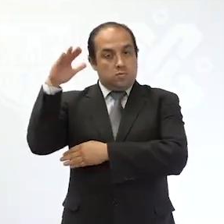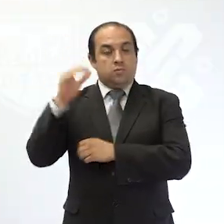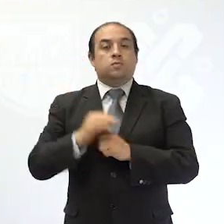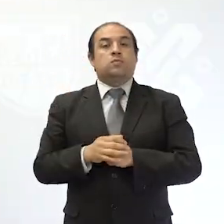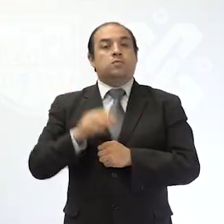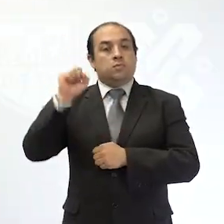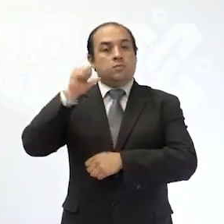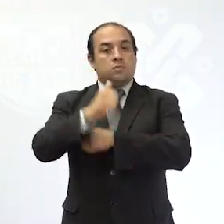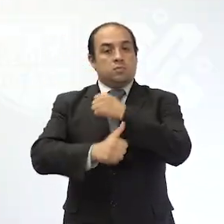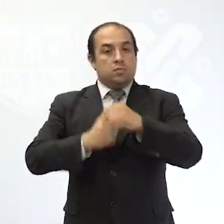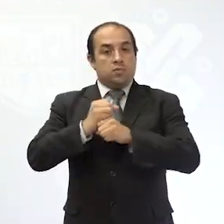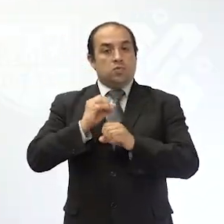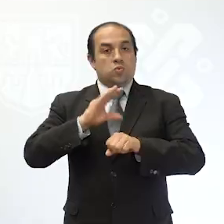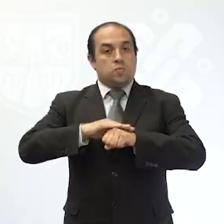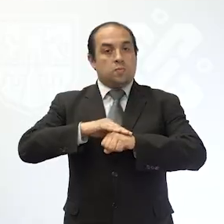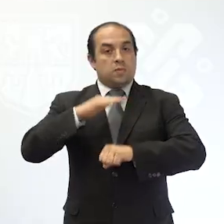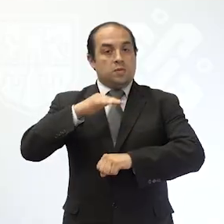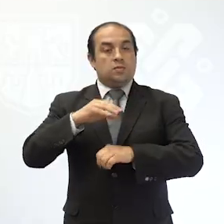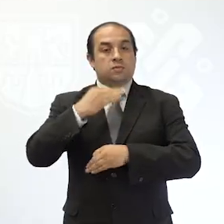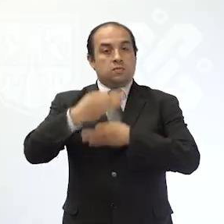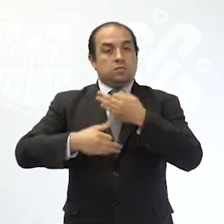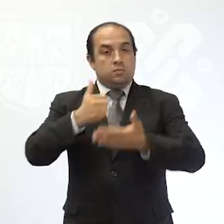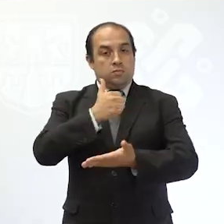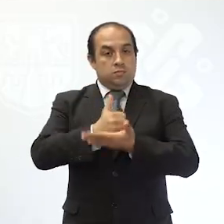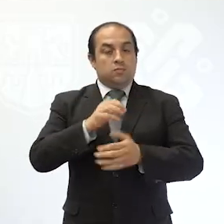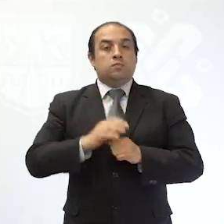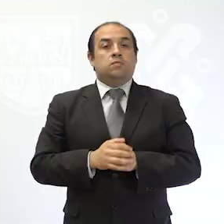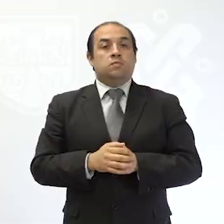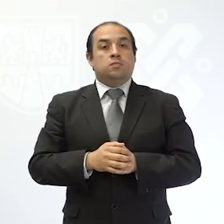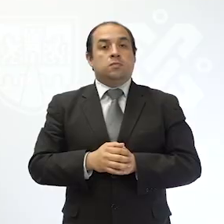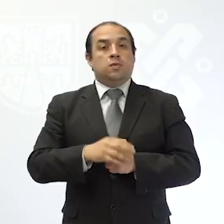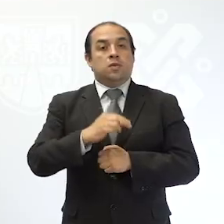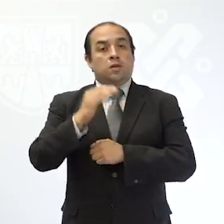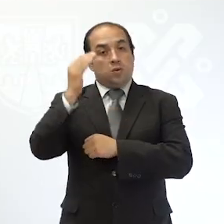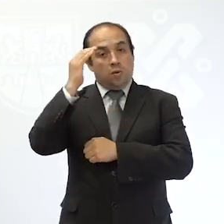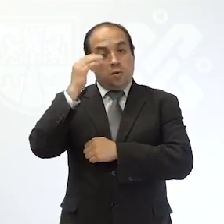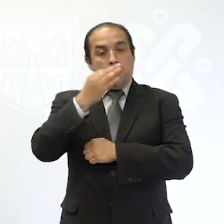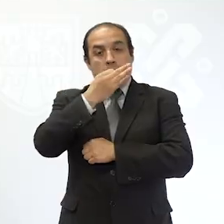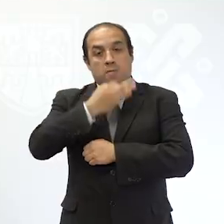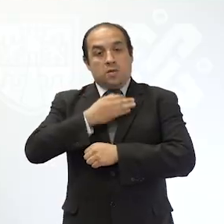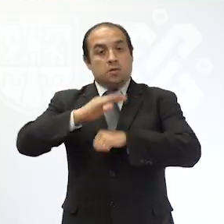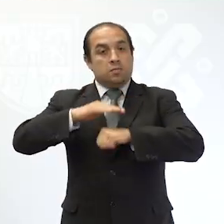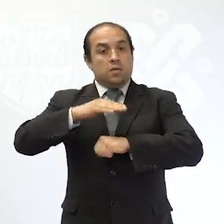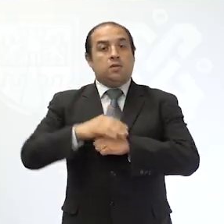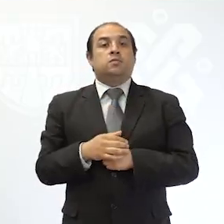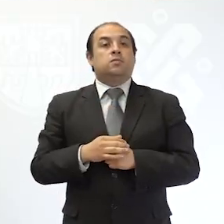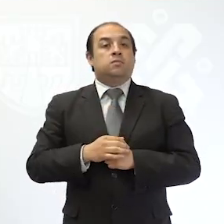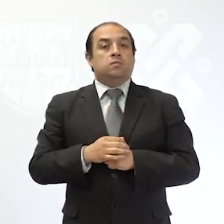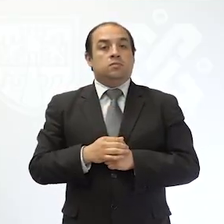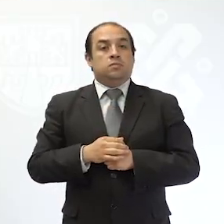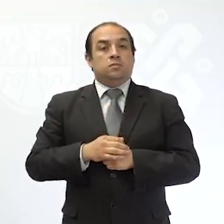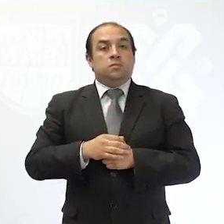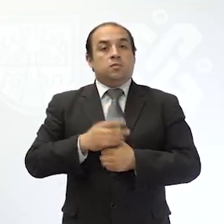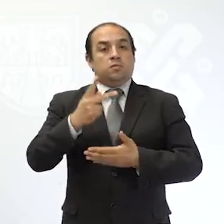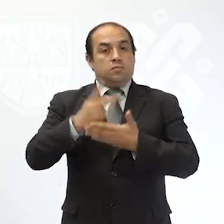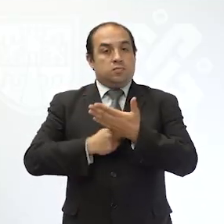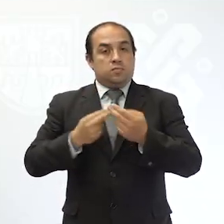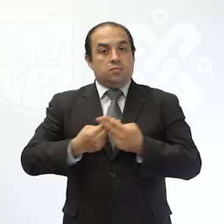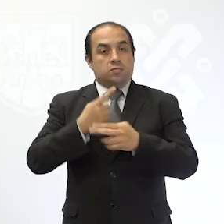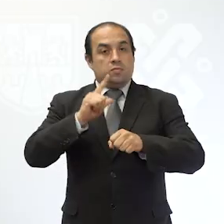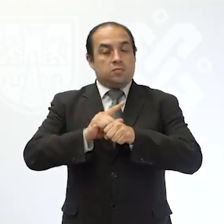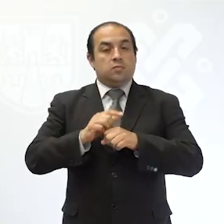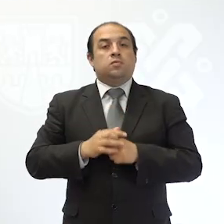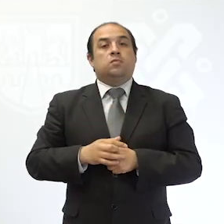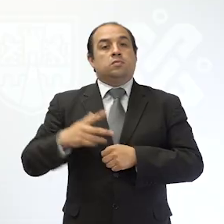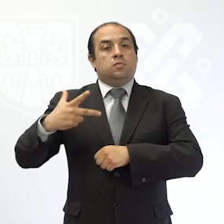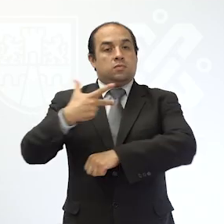los adultos de 60 años y más de toda la ciudad. Conforme conozcamos más del Programa Nacional de Vacunación de Cuando Llegan